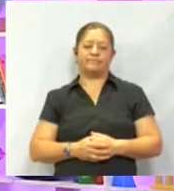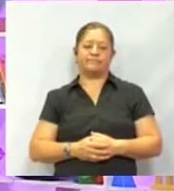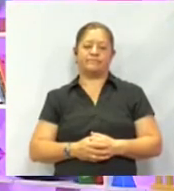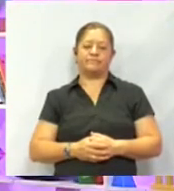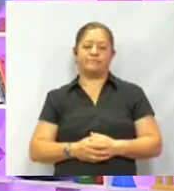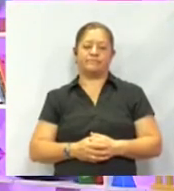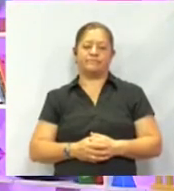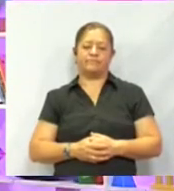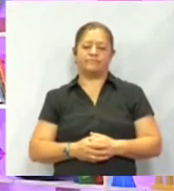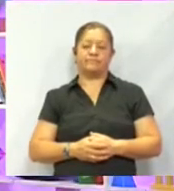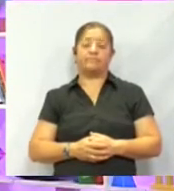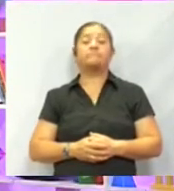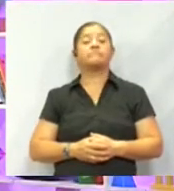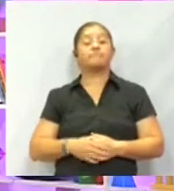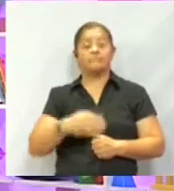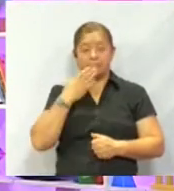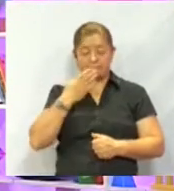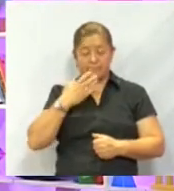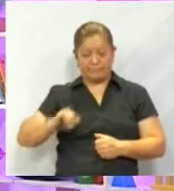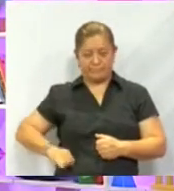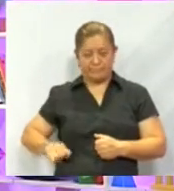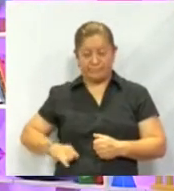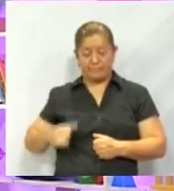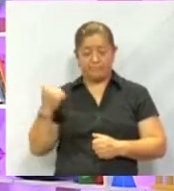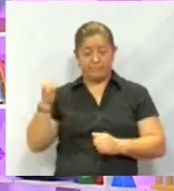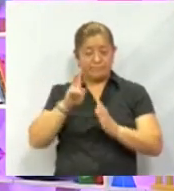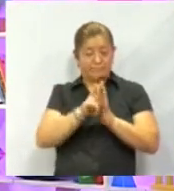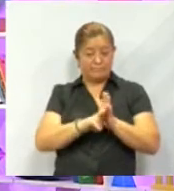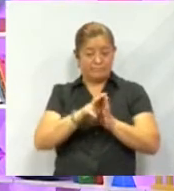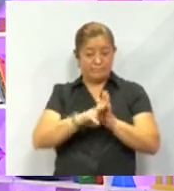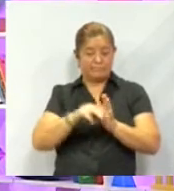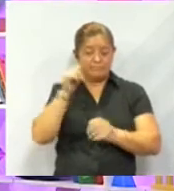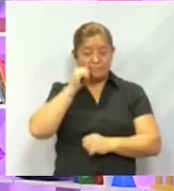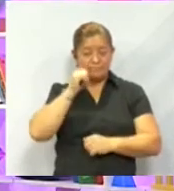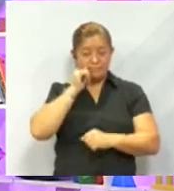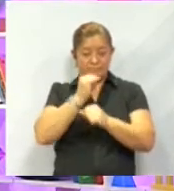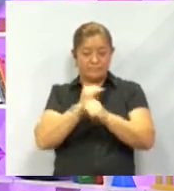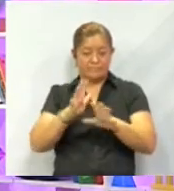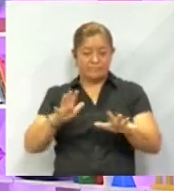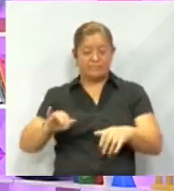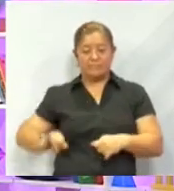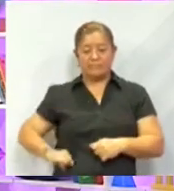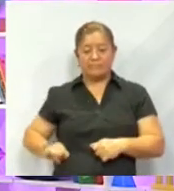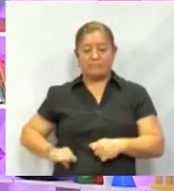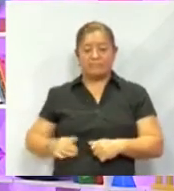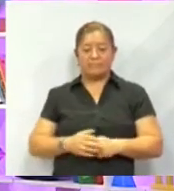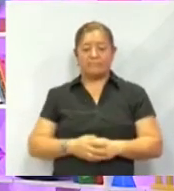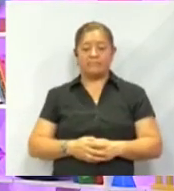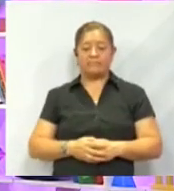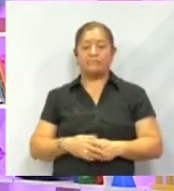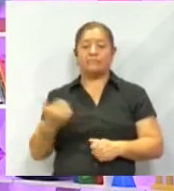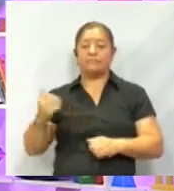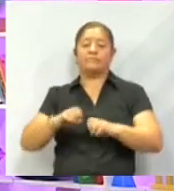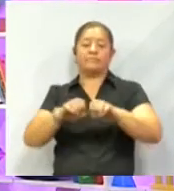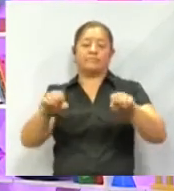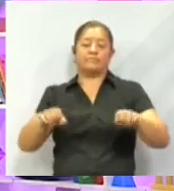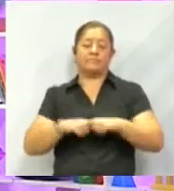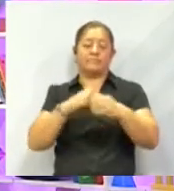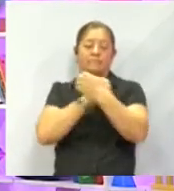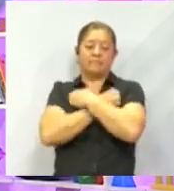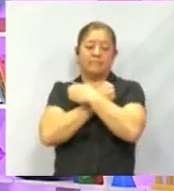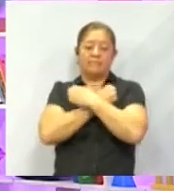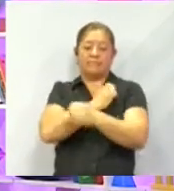Muy bien, pues interesante la cápsula que acabamos de ver, ¿verdad, Viri? Siempre con información muy interesante por parte del equipo de